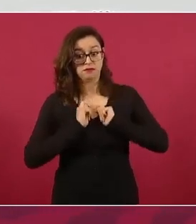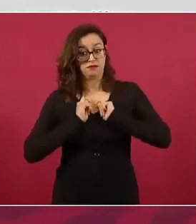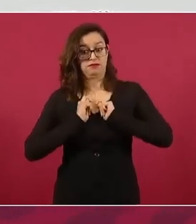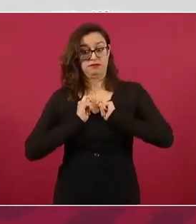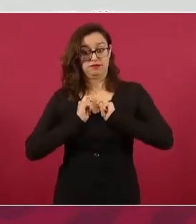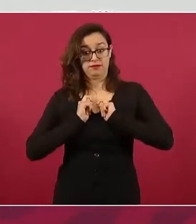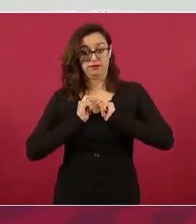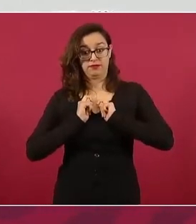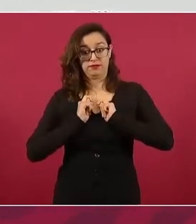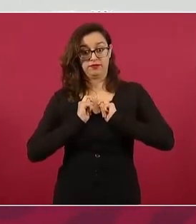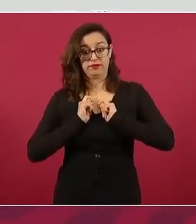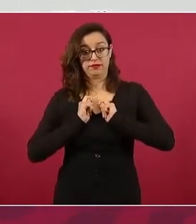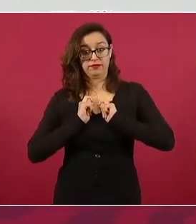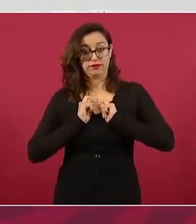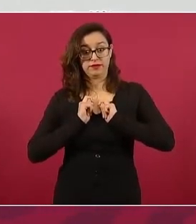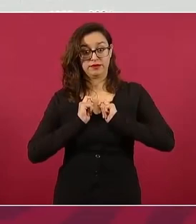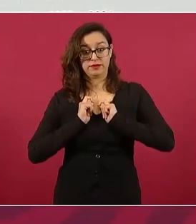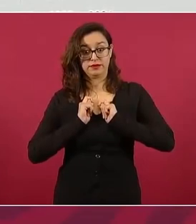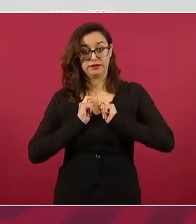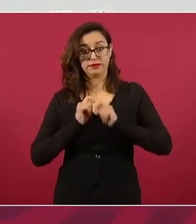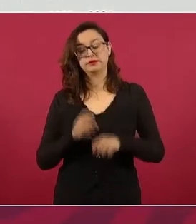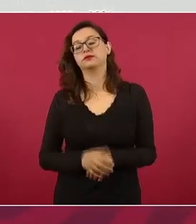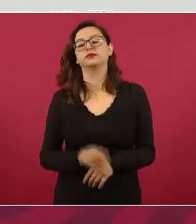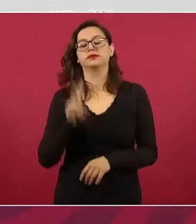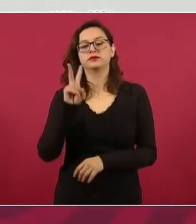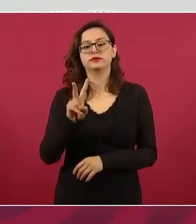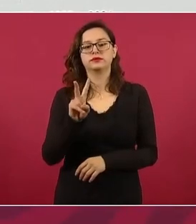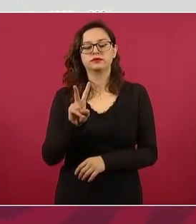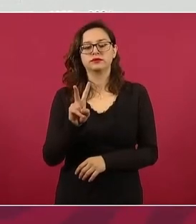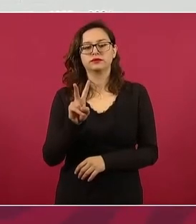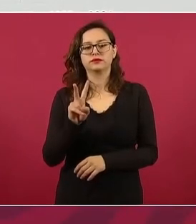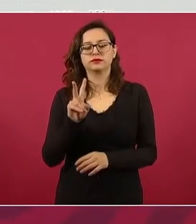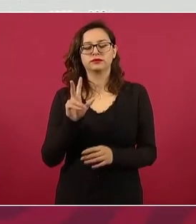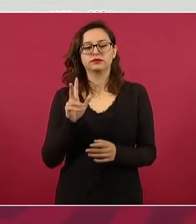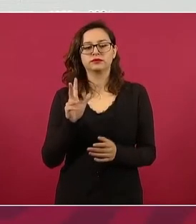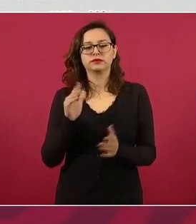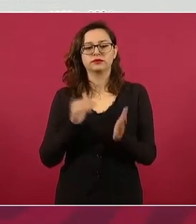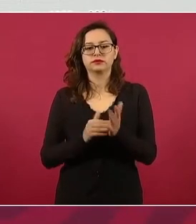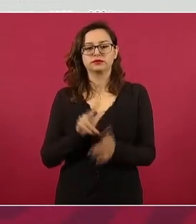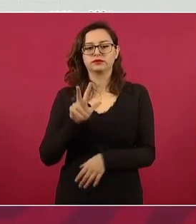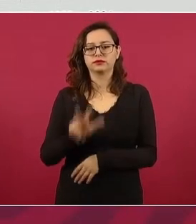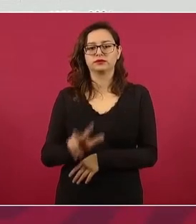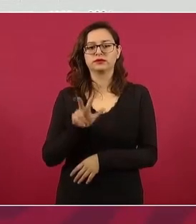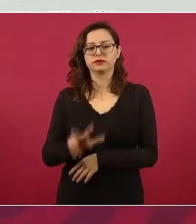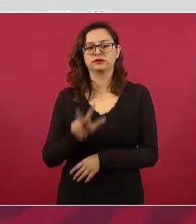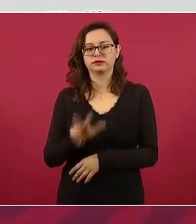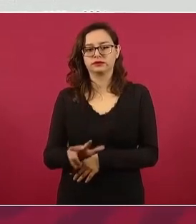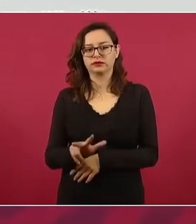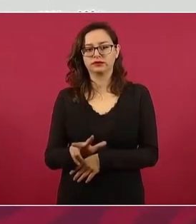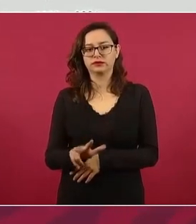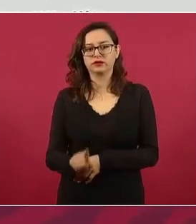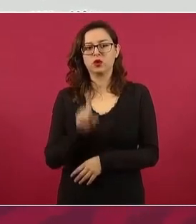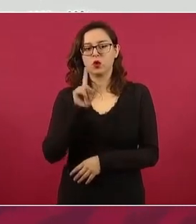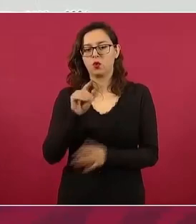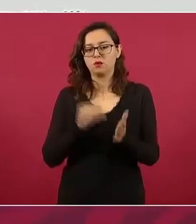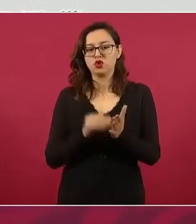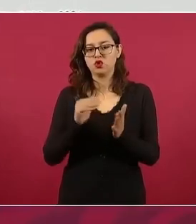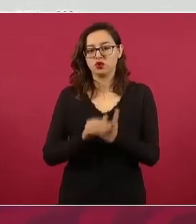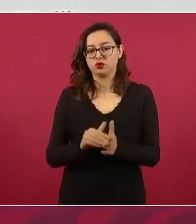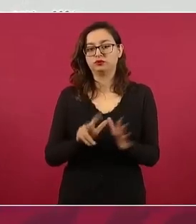este dice un millón ochocientos treinta y tres pero en diciembre